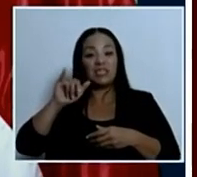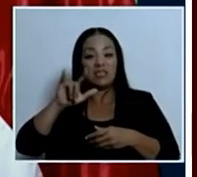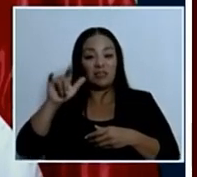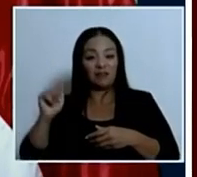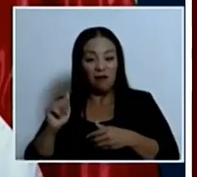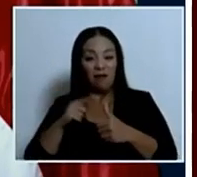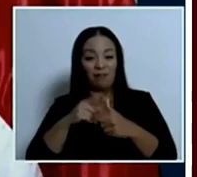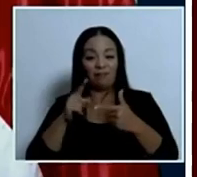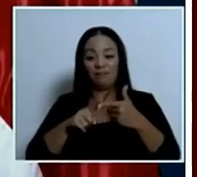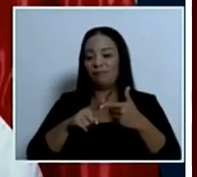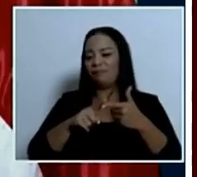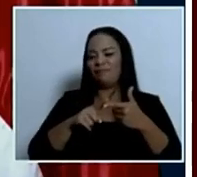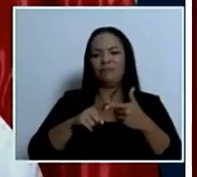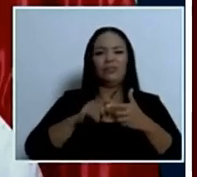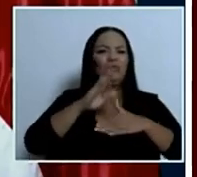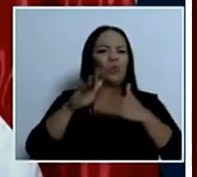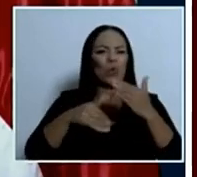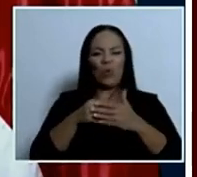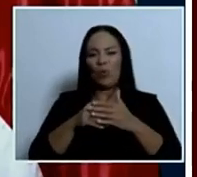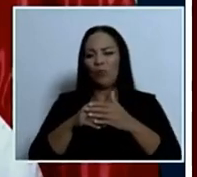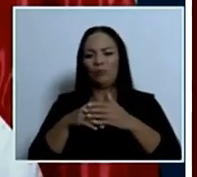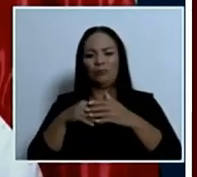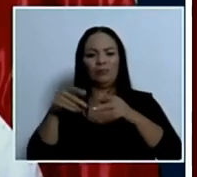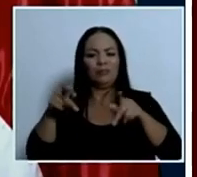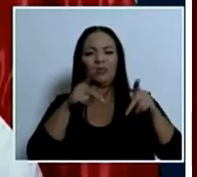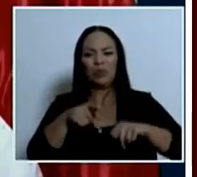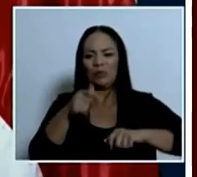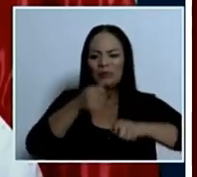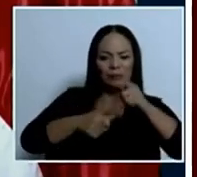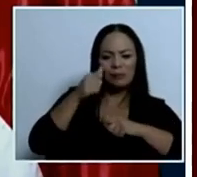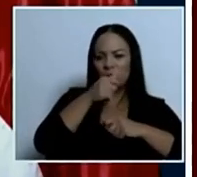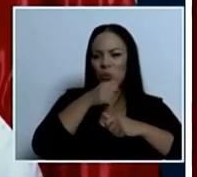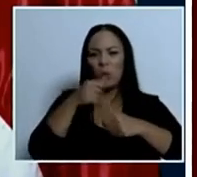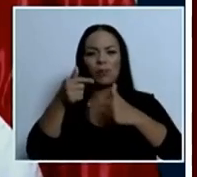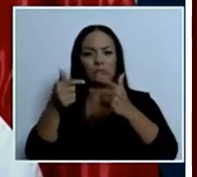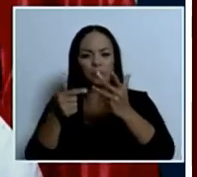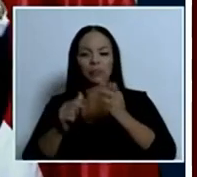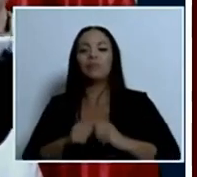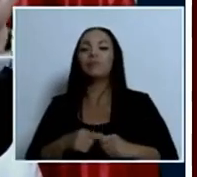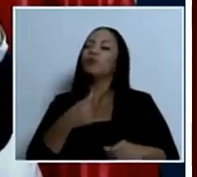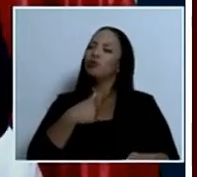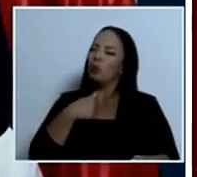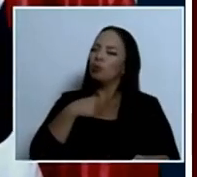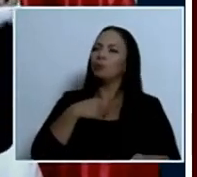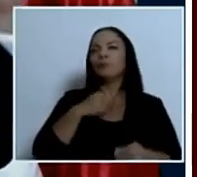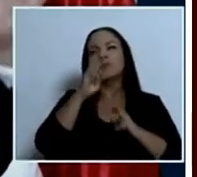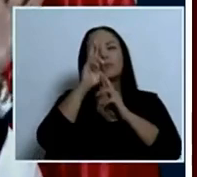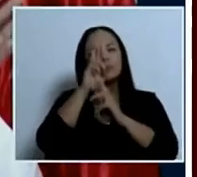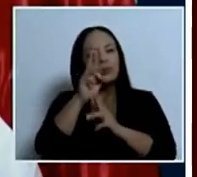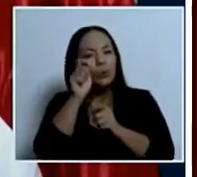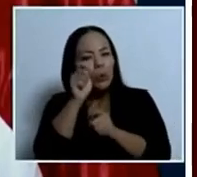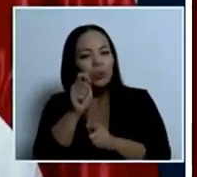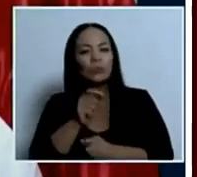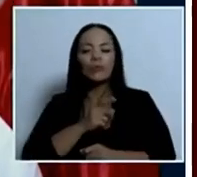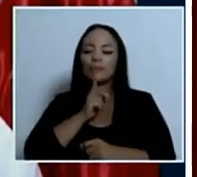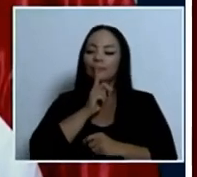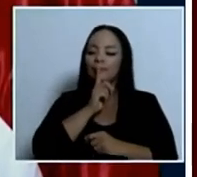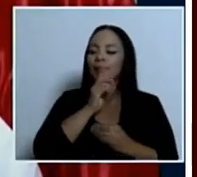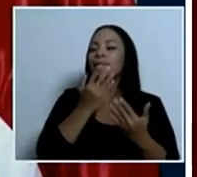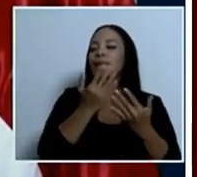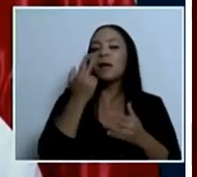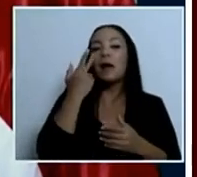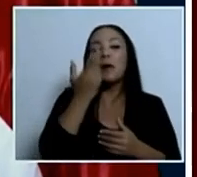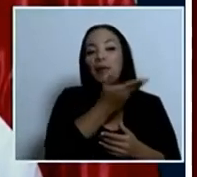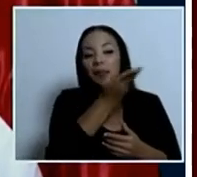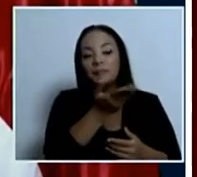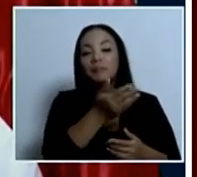tráfico de drogas por lucha hay que arreglar eso yo estaba muy calladito respecto a eso de que la asamblea del poder judicial se